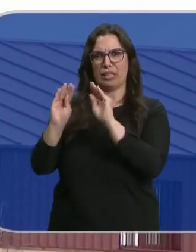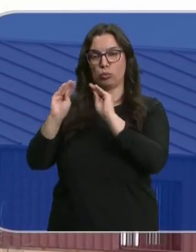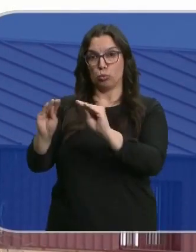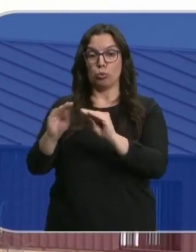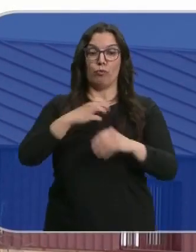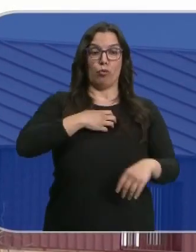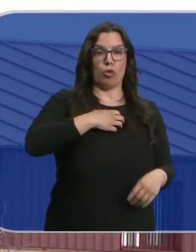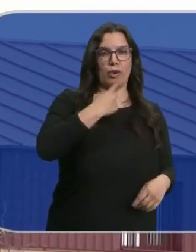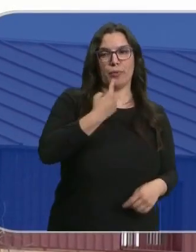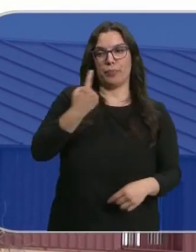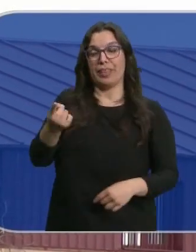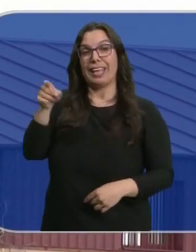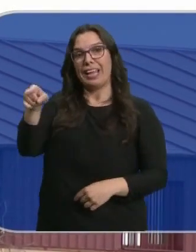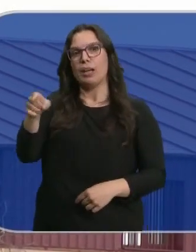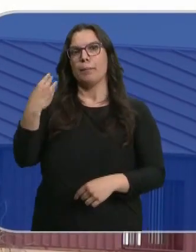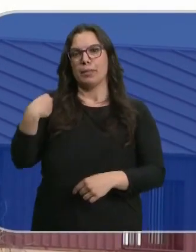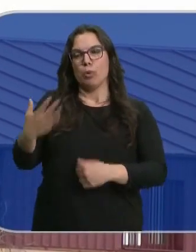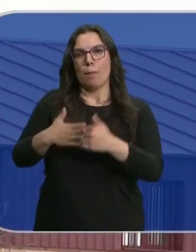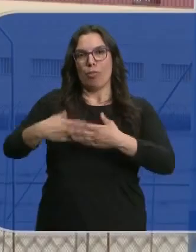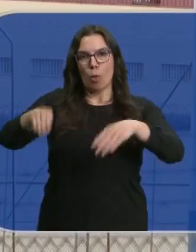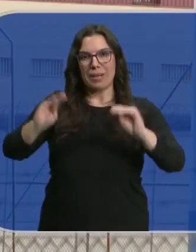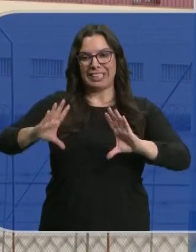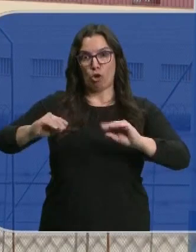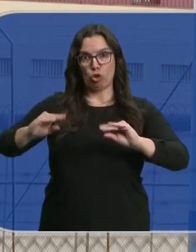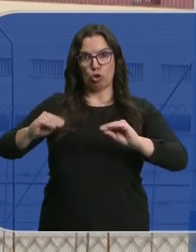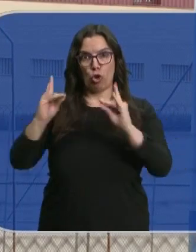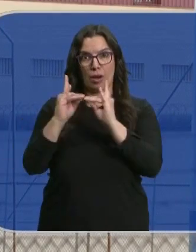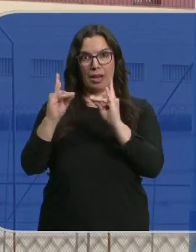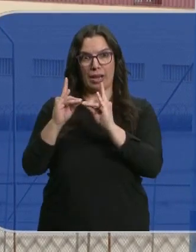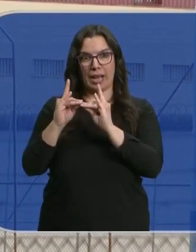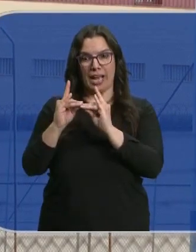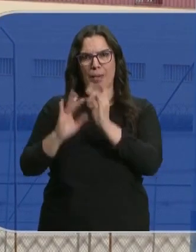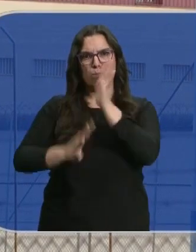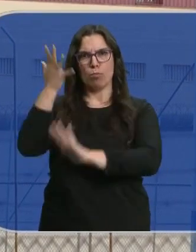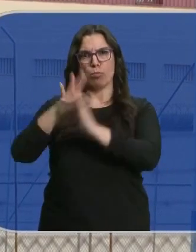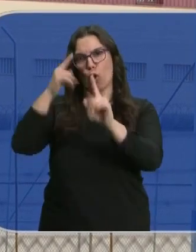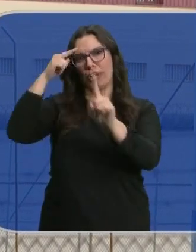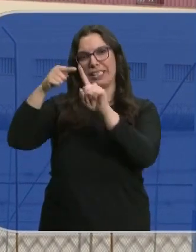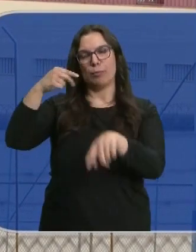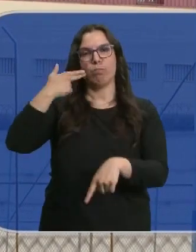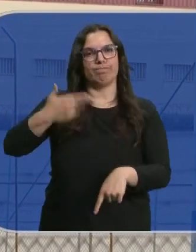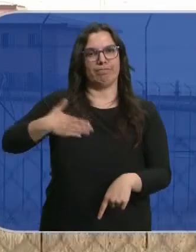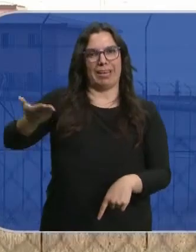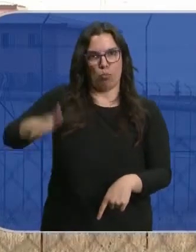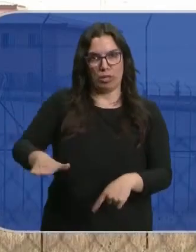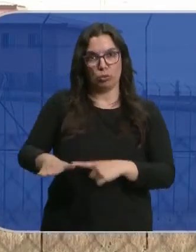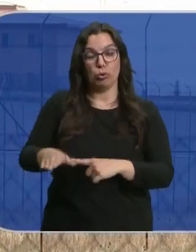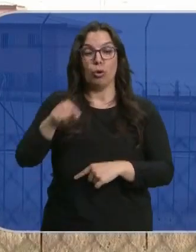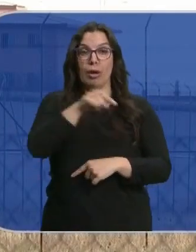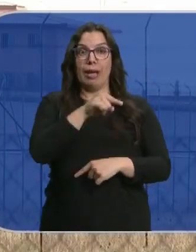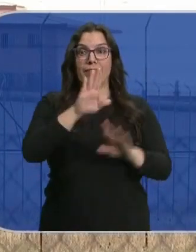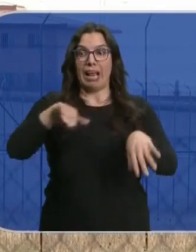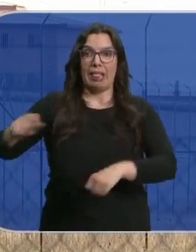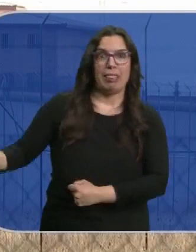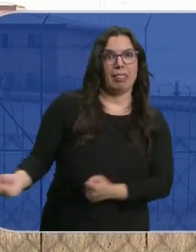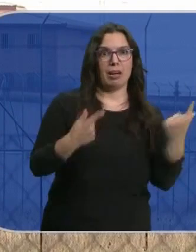comunicado en el que aclara que el interno incendió las mantas y el colchón de su celda para quitarse la vida. Los funcionarios consiguieron sacarlo y llevarlo a